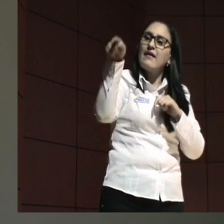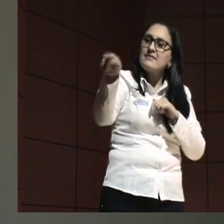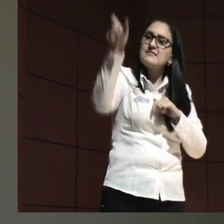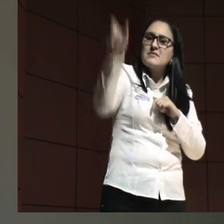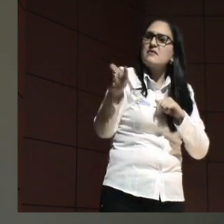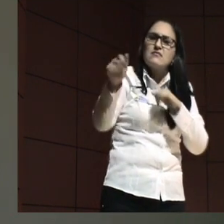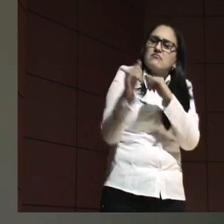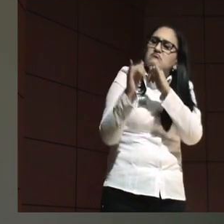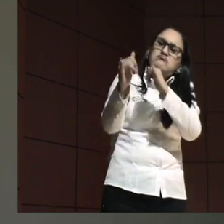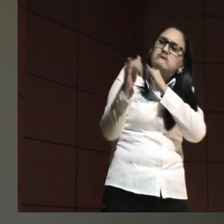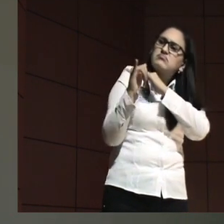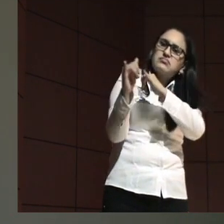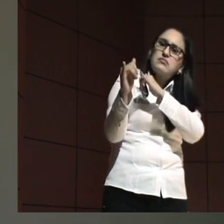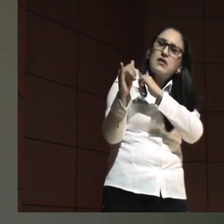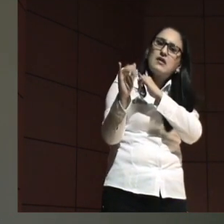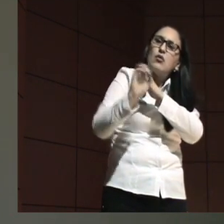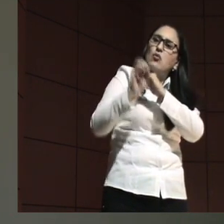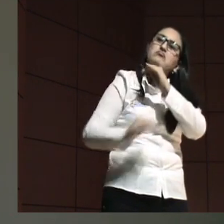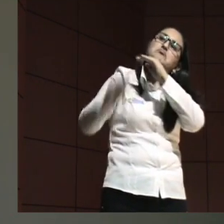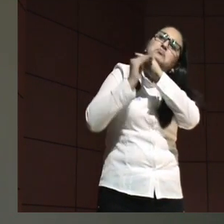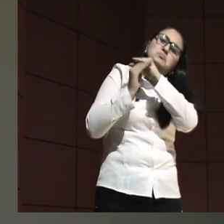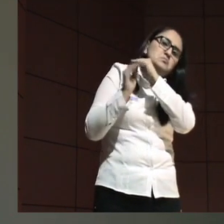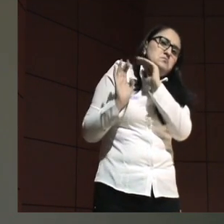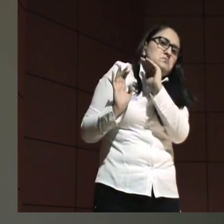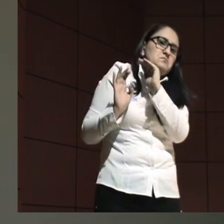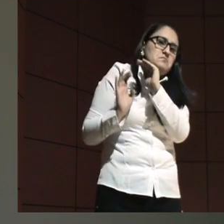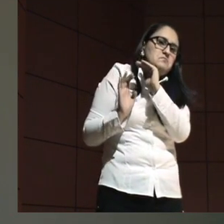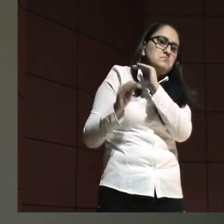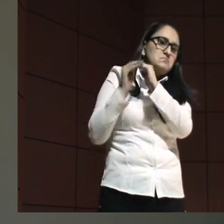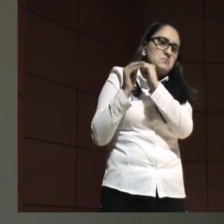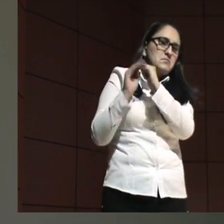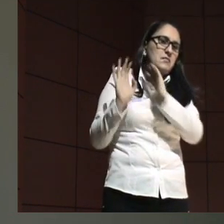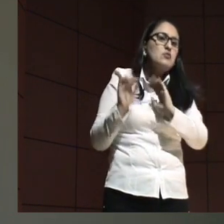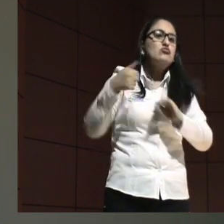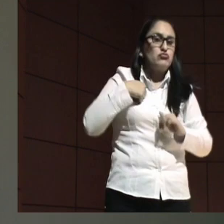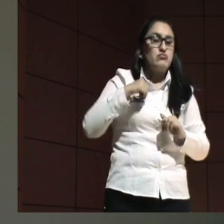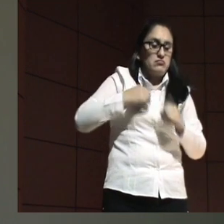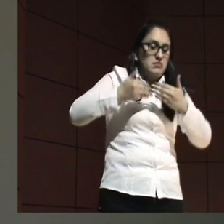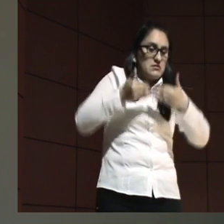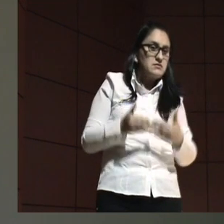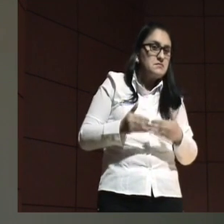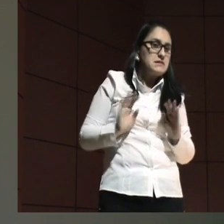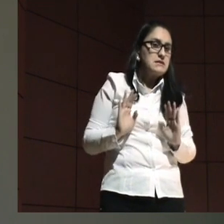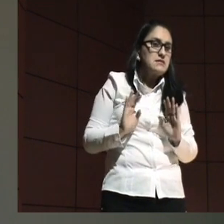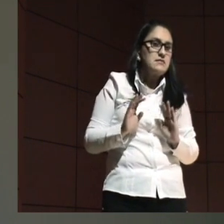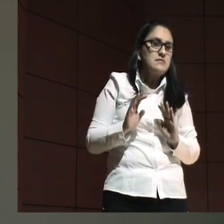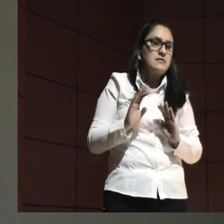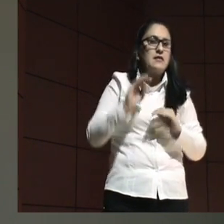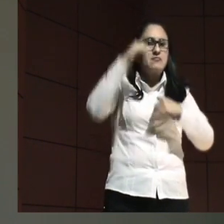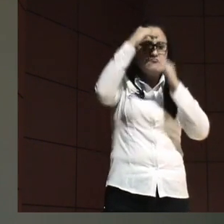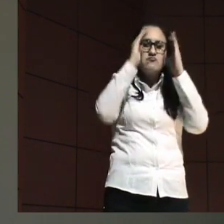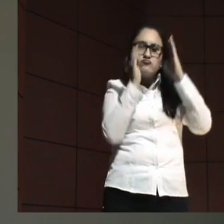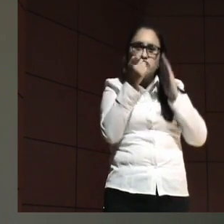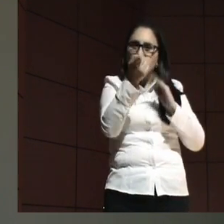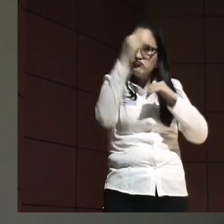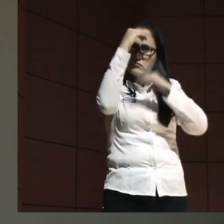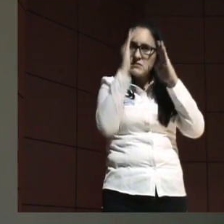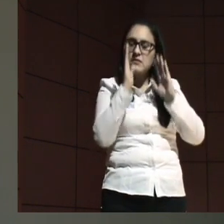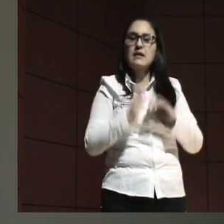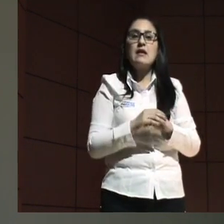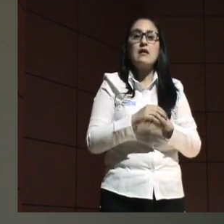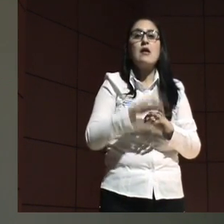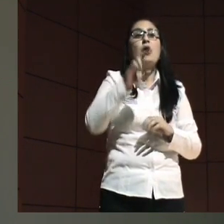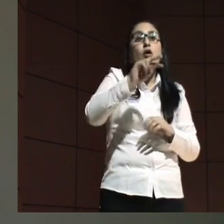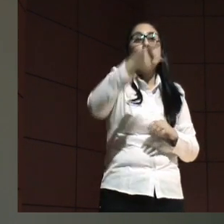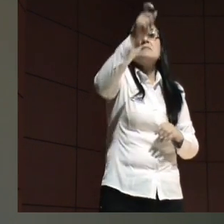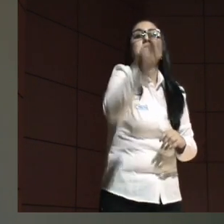es exactamente igual o equivalente. Yo tengo una discapacidad y es visual. Y alguien